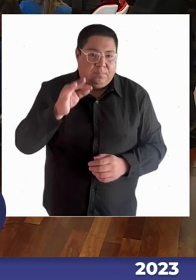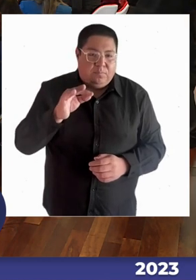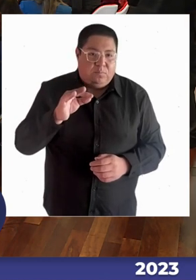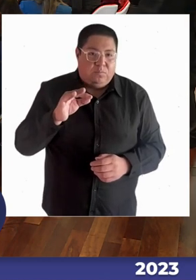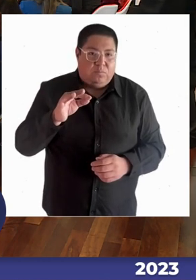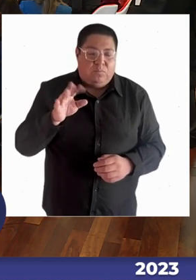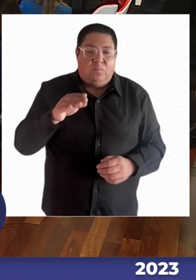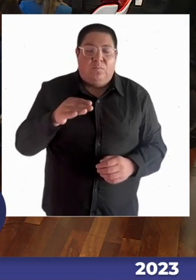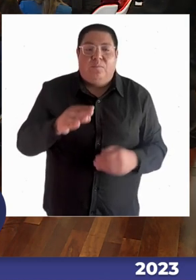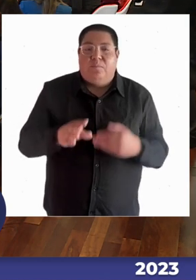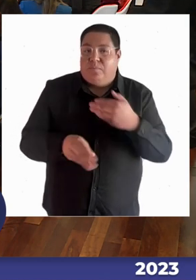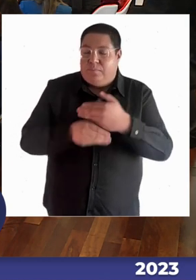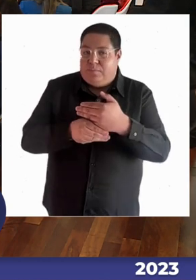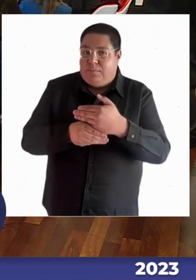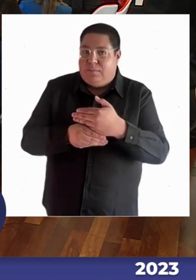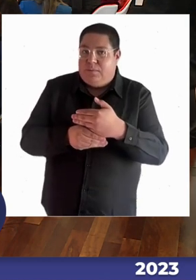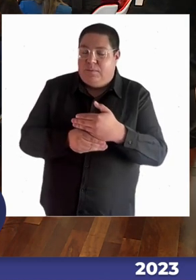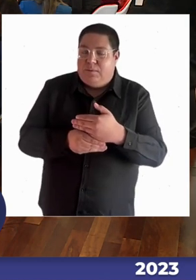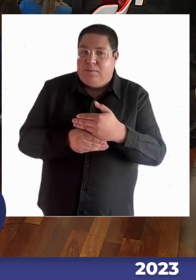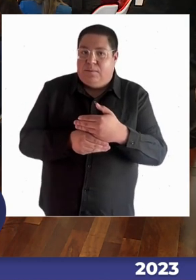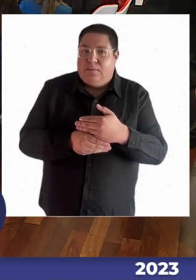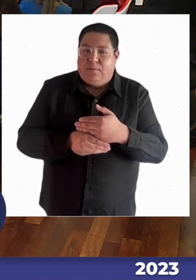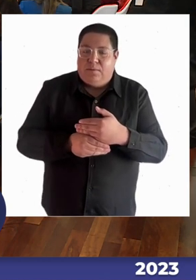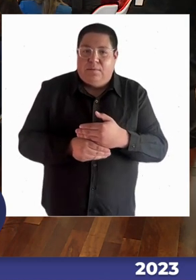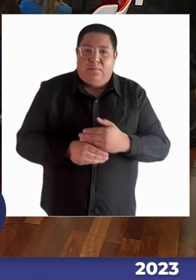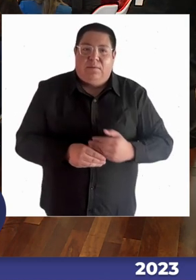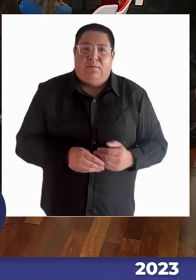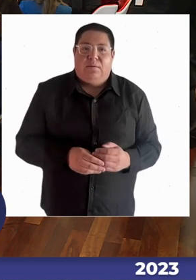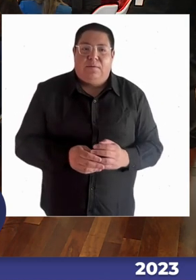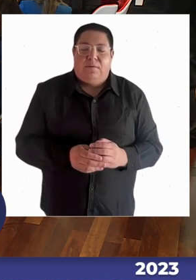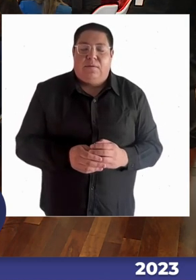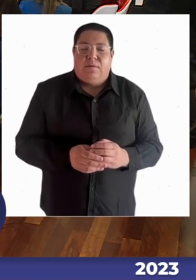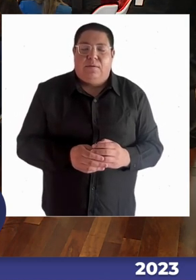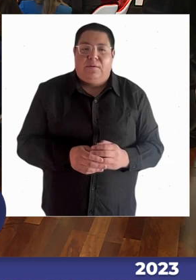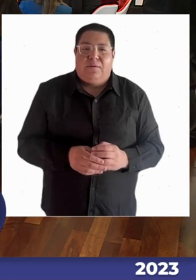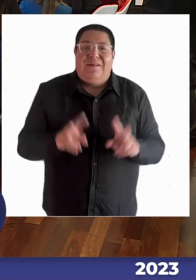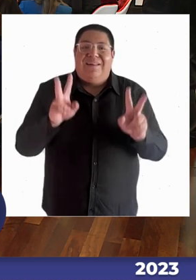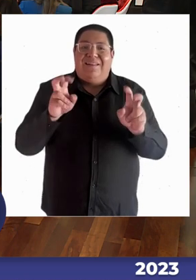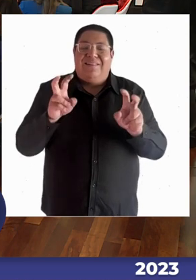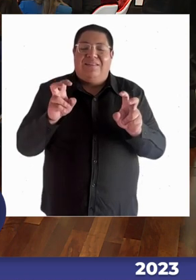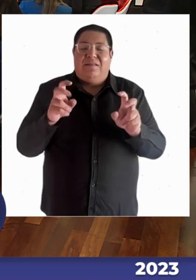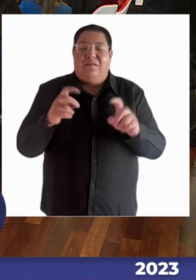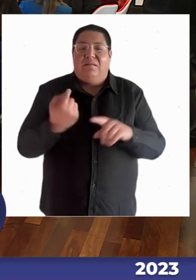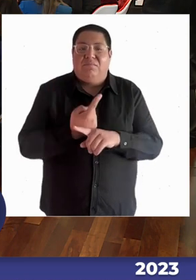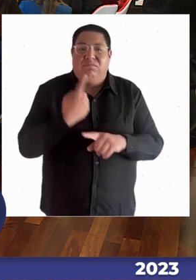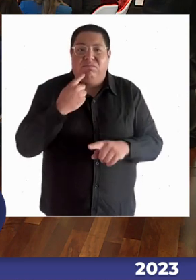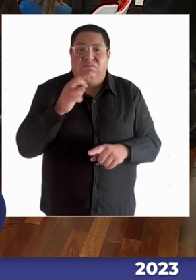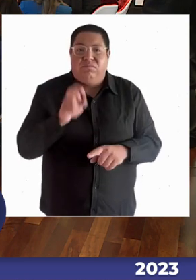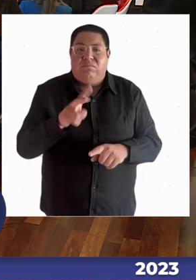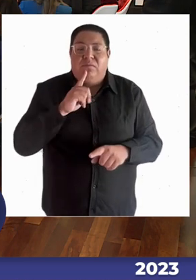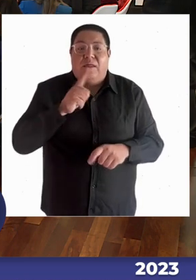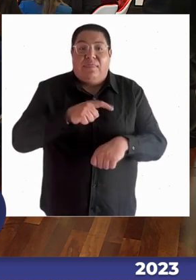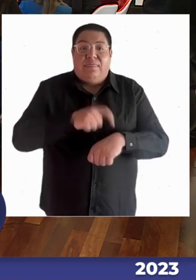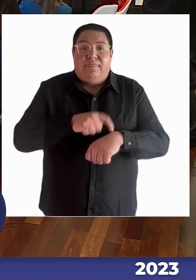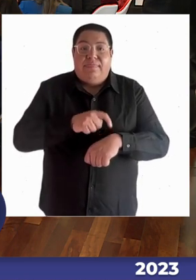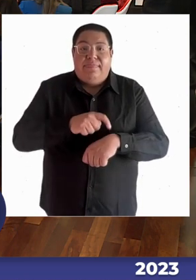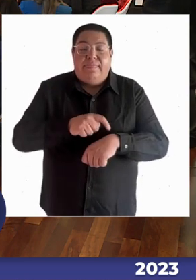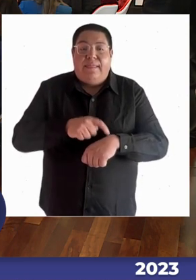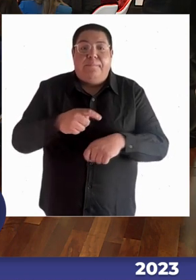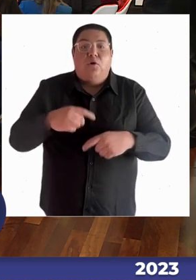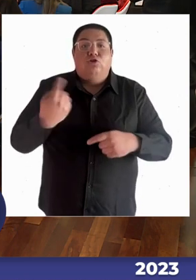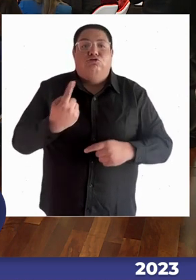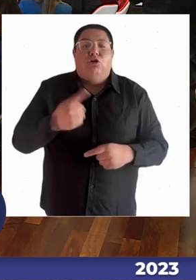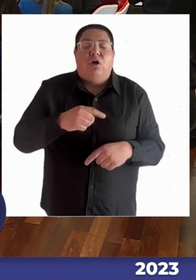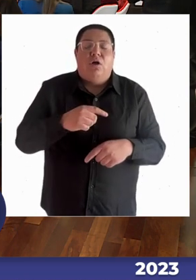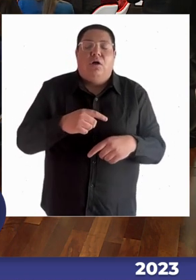o sea, que dentro de todo el contexto, estamos acá, fíjate, estamos hablando del noveno diálogo. Imagínate el tiempo que solamente llevamos en